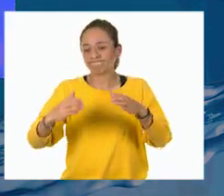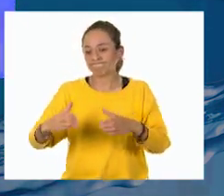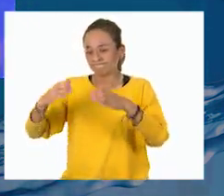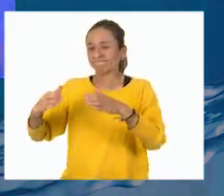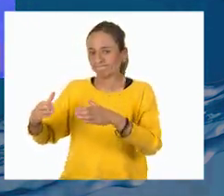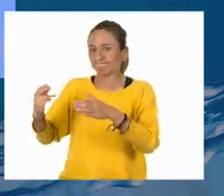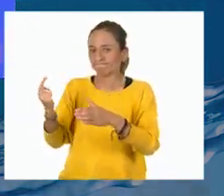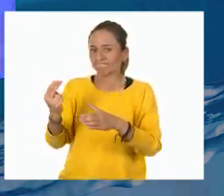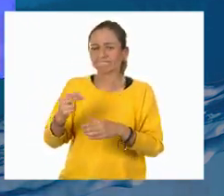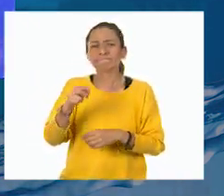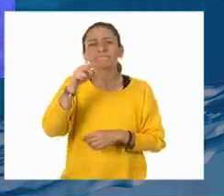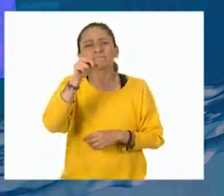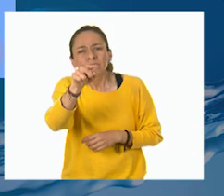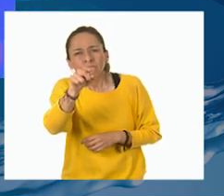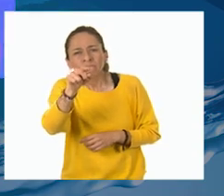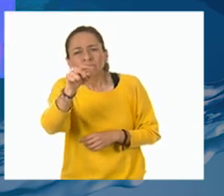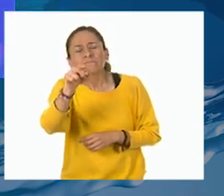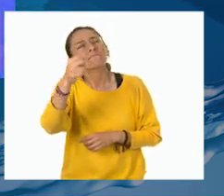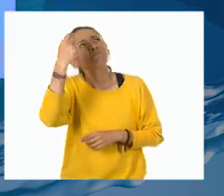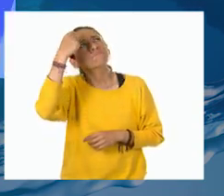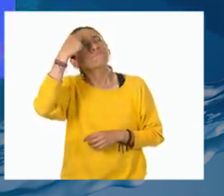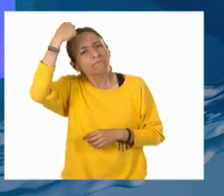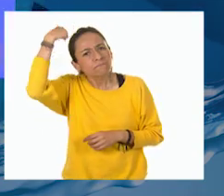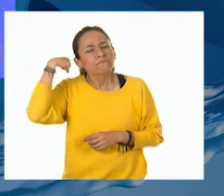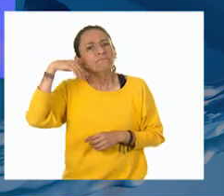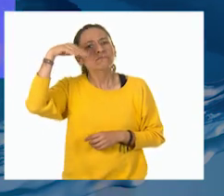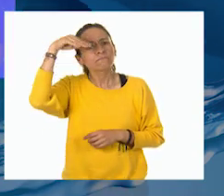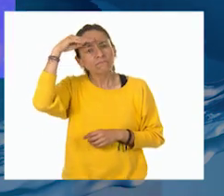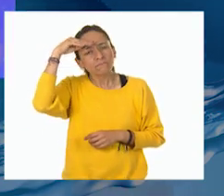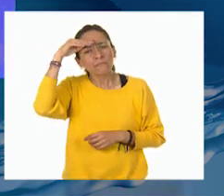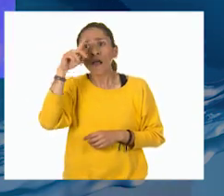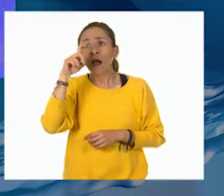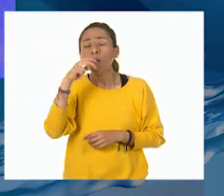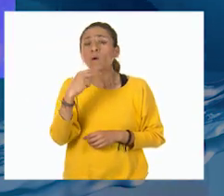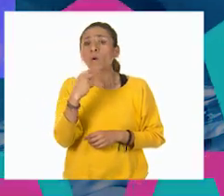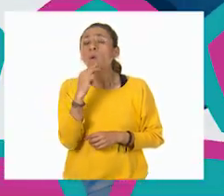¿Tú qué crees que podrías hacer para usar menos agua?